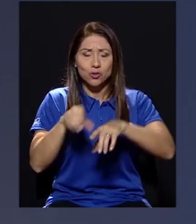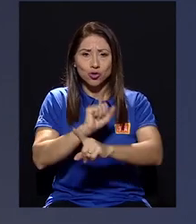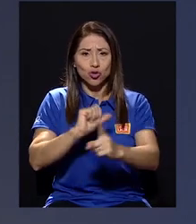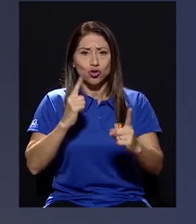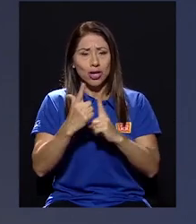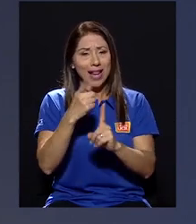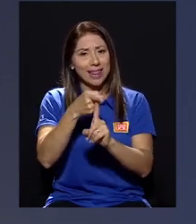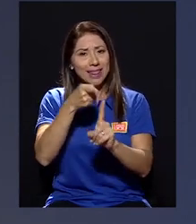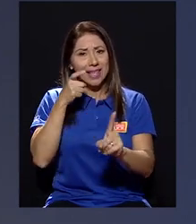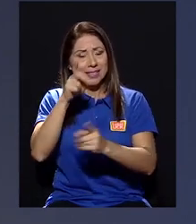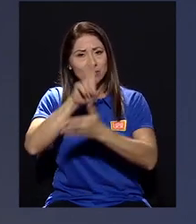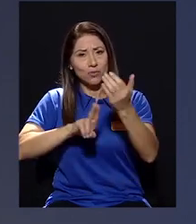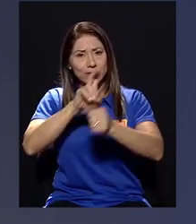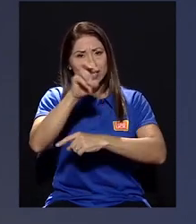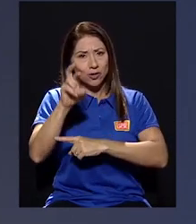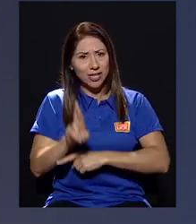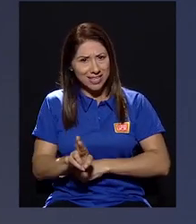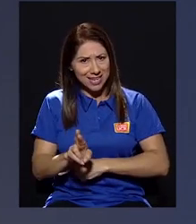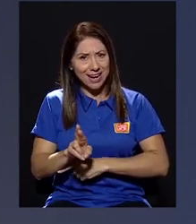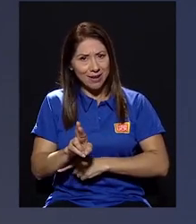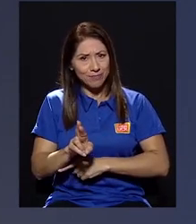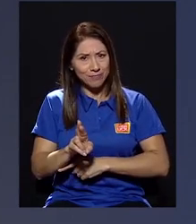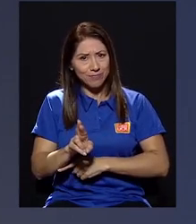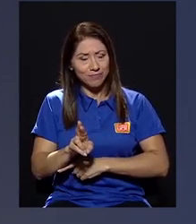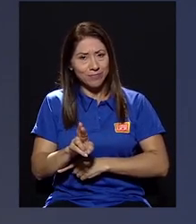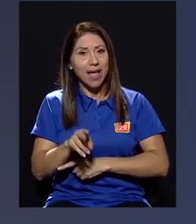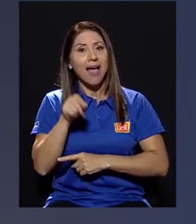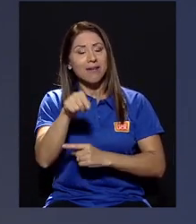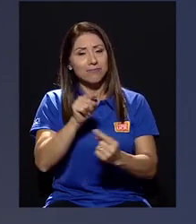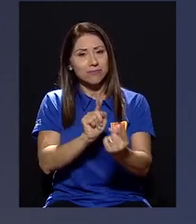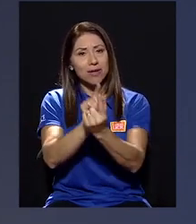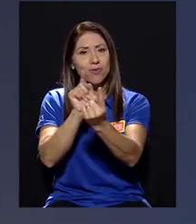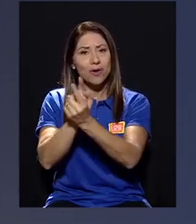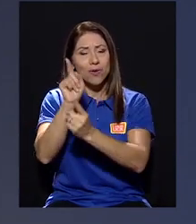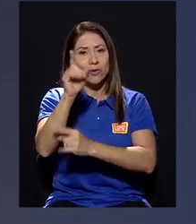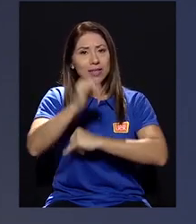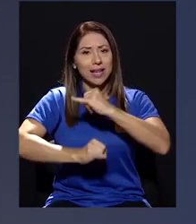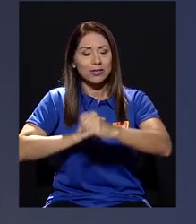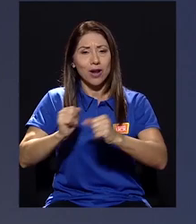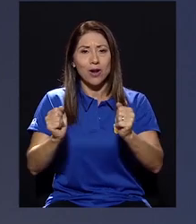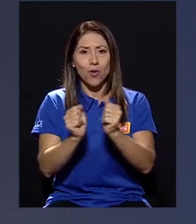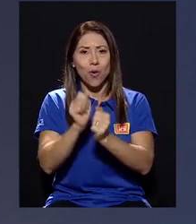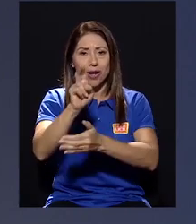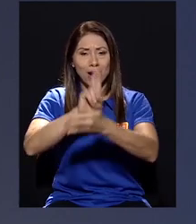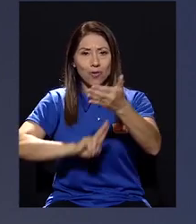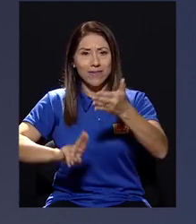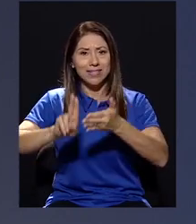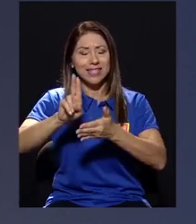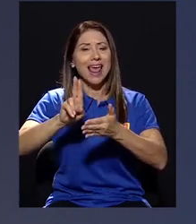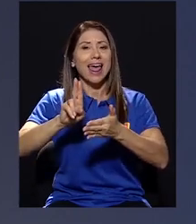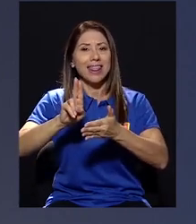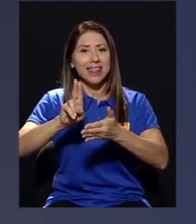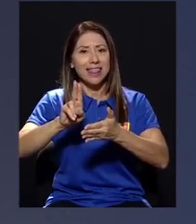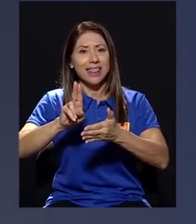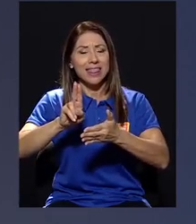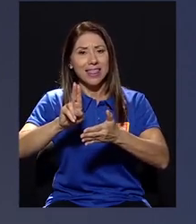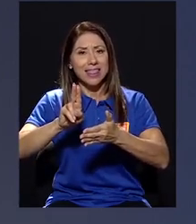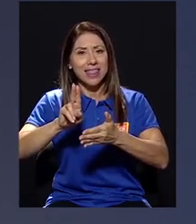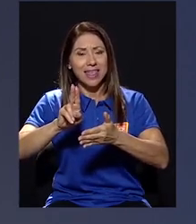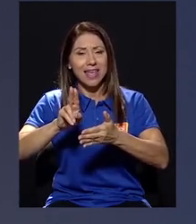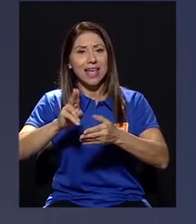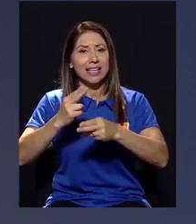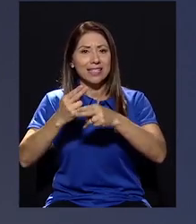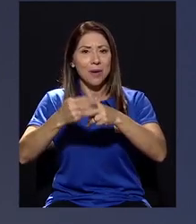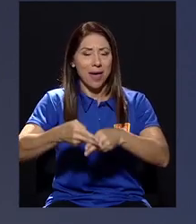social desde la Universidad de Costa Rica se ve en un encuentro internacional con la universidad, específicamente